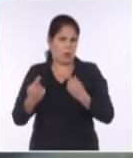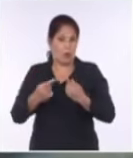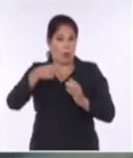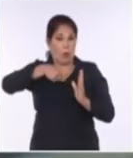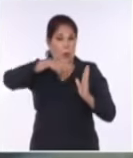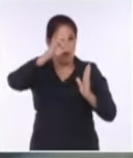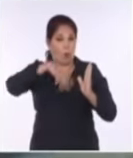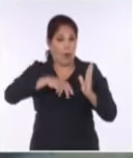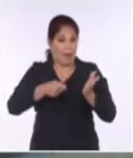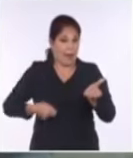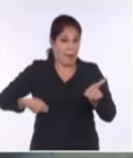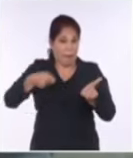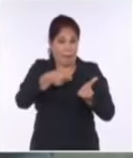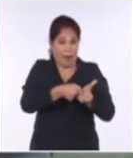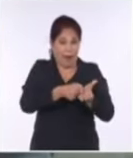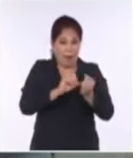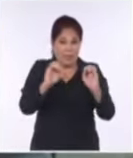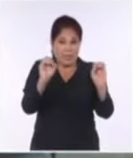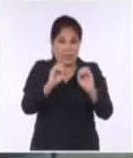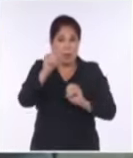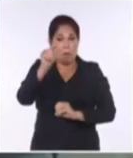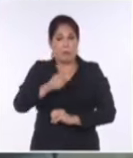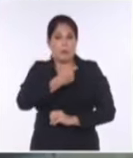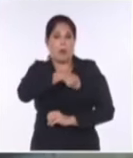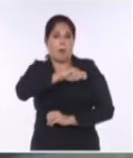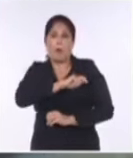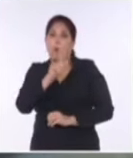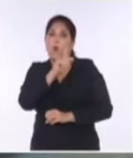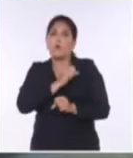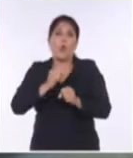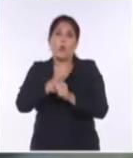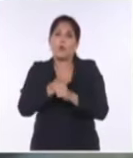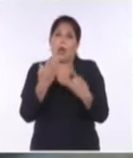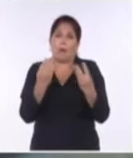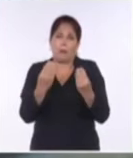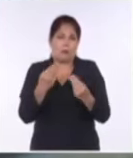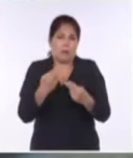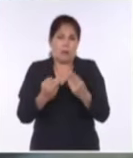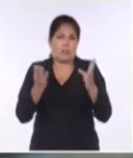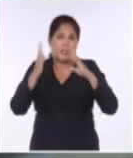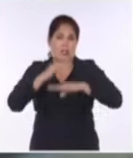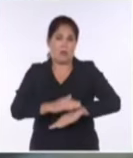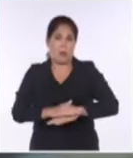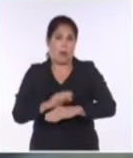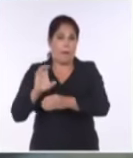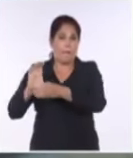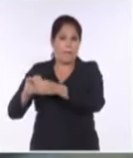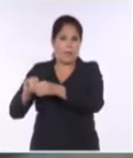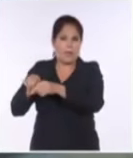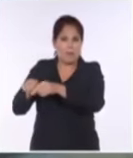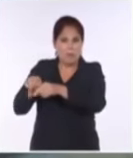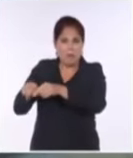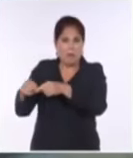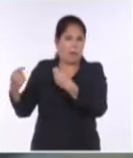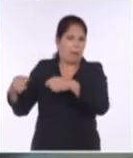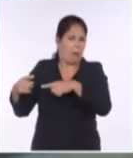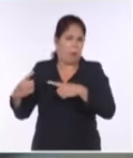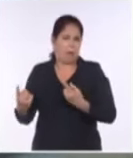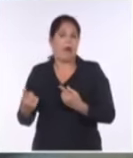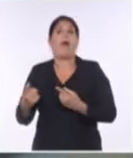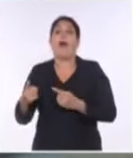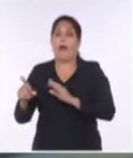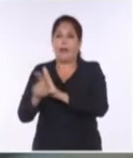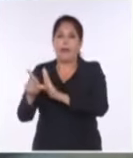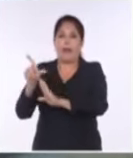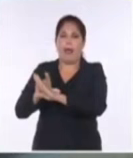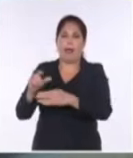no haya tenido la pegada que nosotros necesitamos en este país en la forma de gestión no estatal tiene que ver con el mercado ilegal